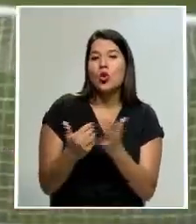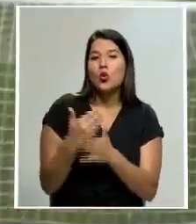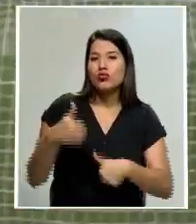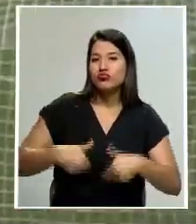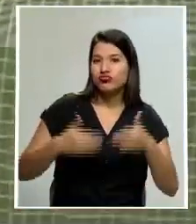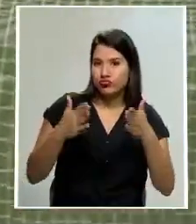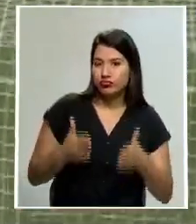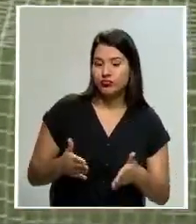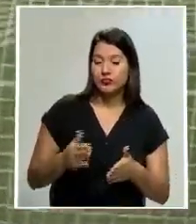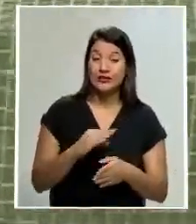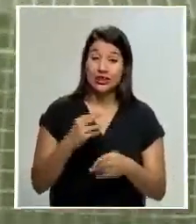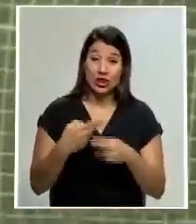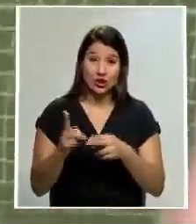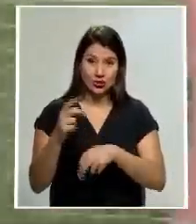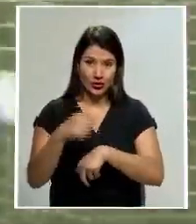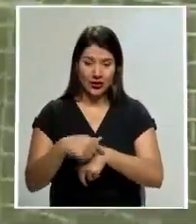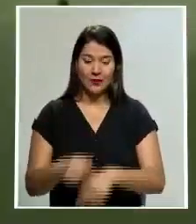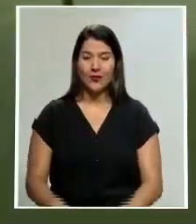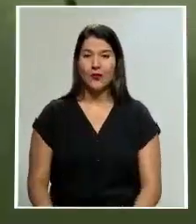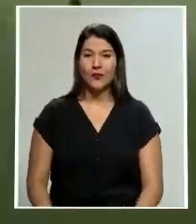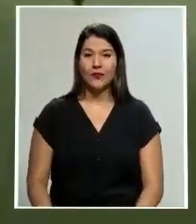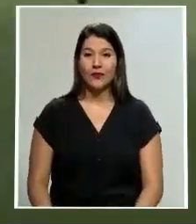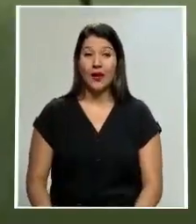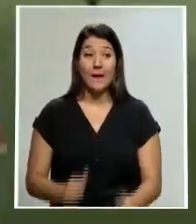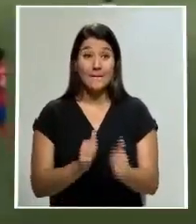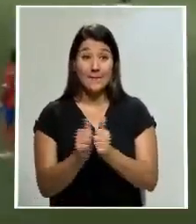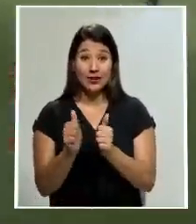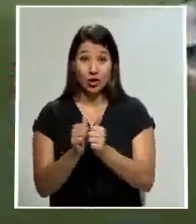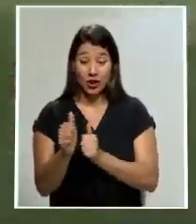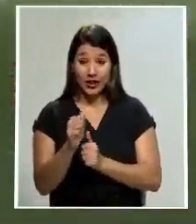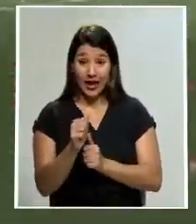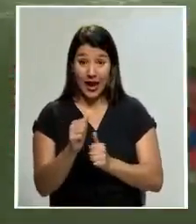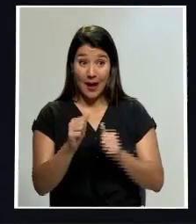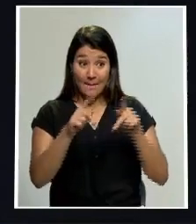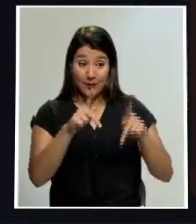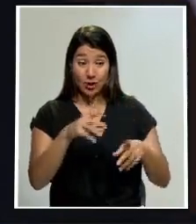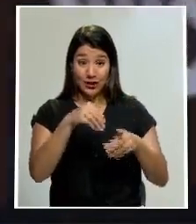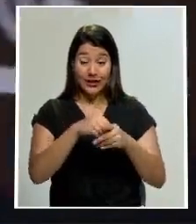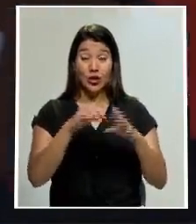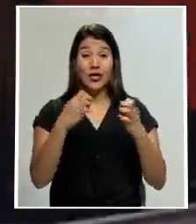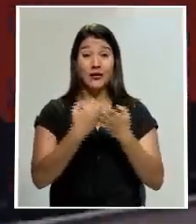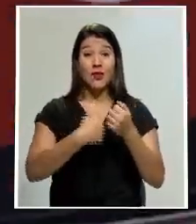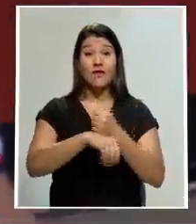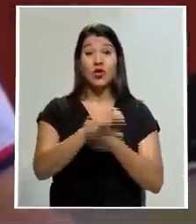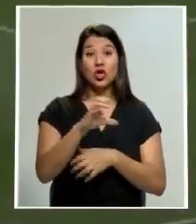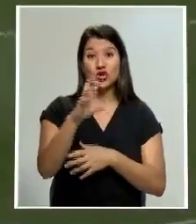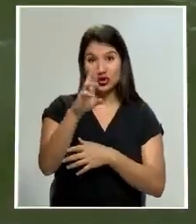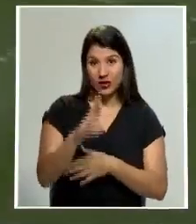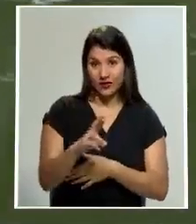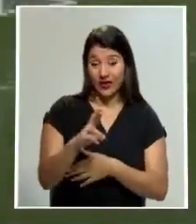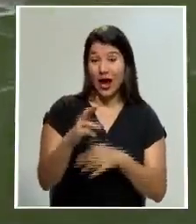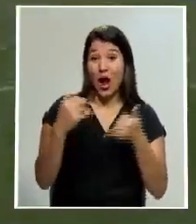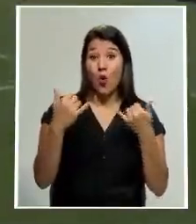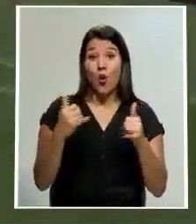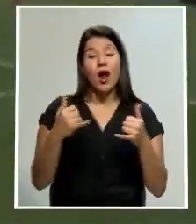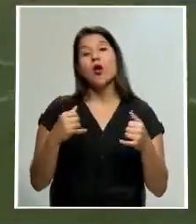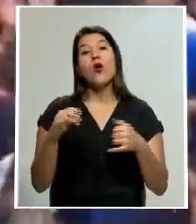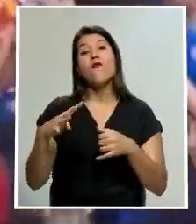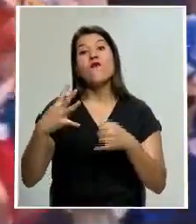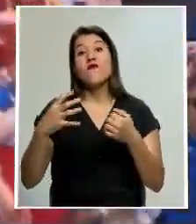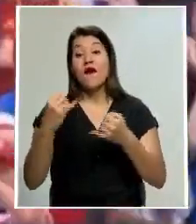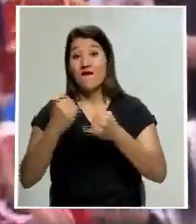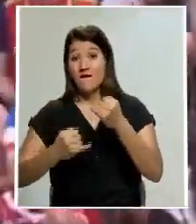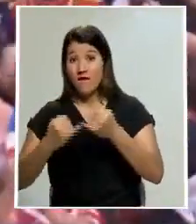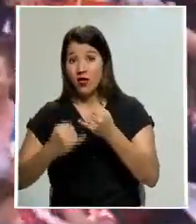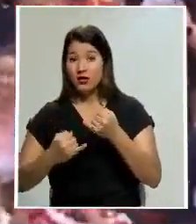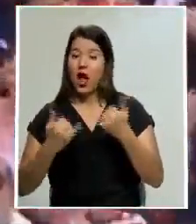Gustavo Matosas. La mayoría de seleccionados nacionales que disputaron el Final Four Stand de vacaciones, sin saber si contarán o no entre los planes del